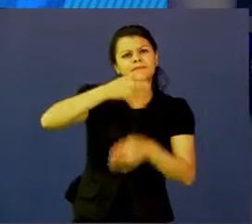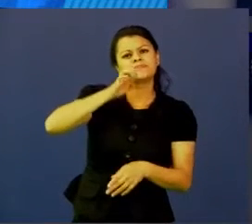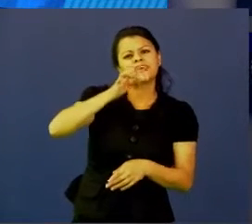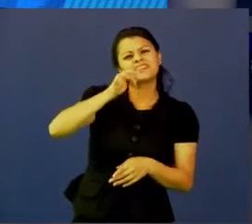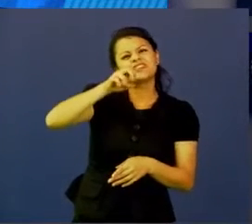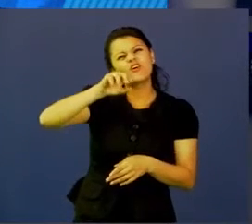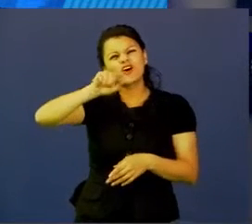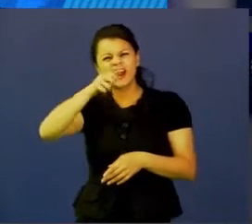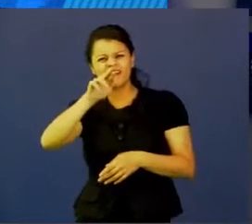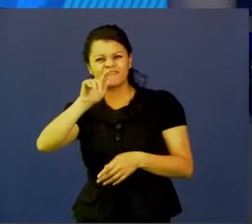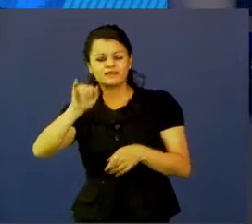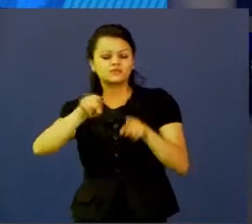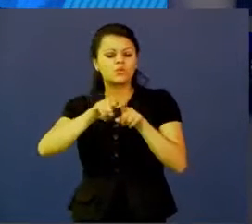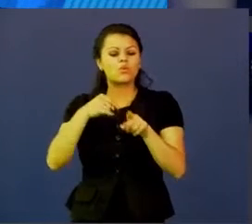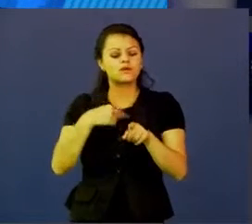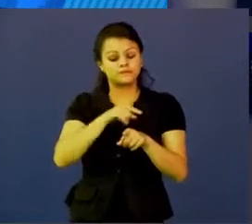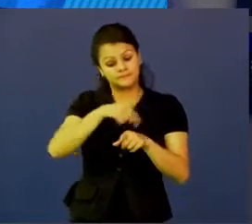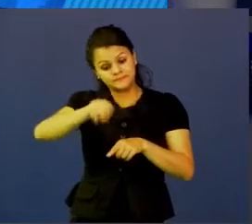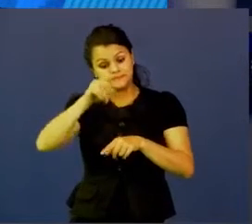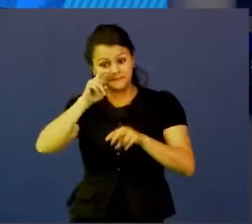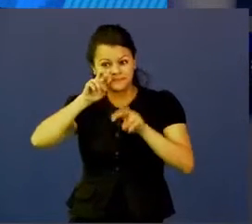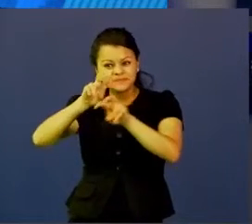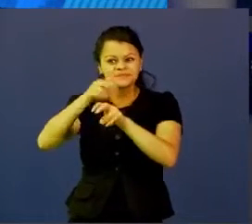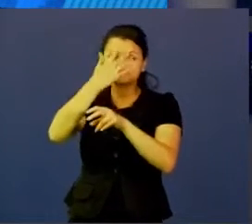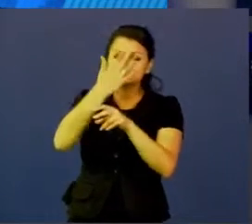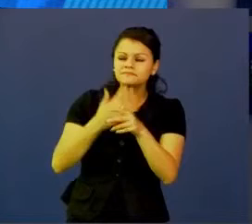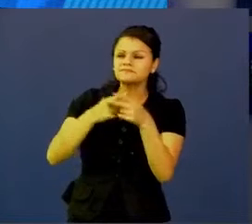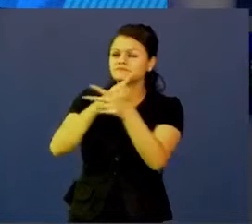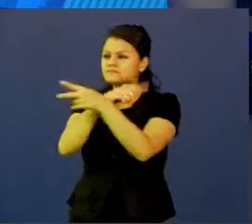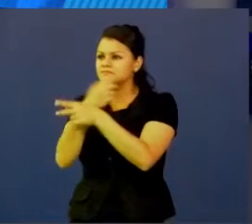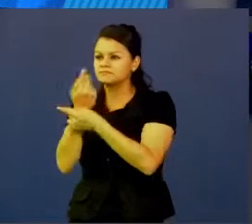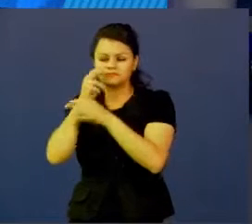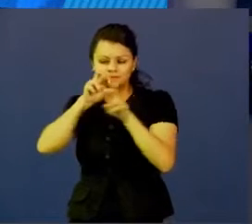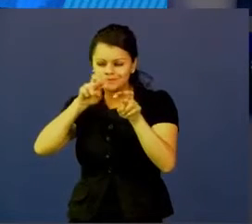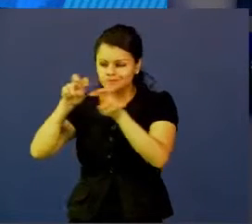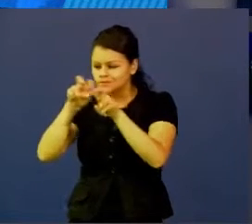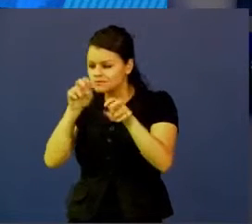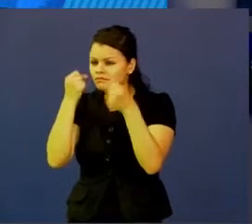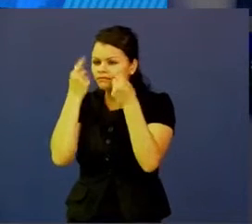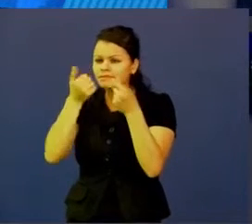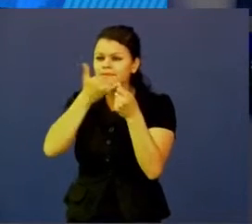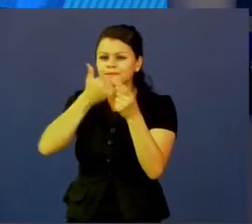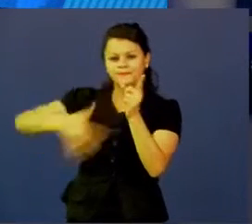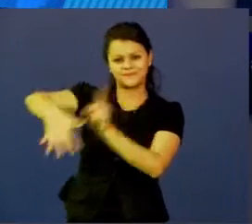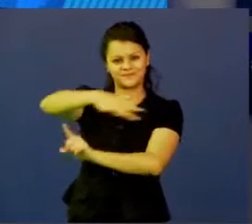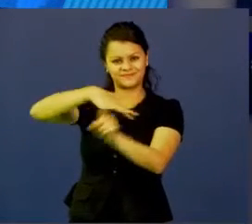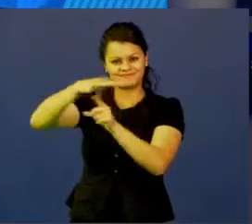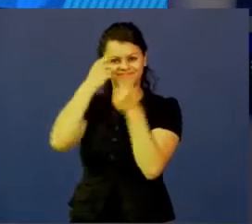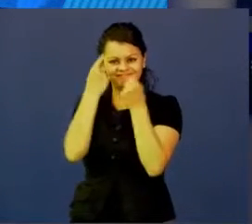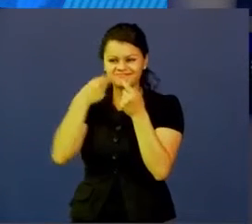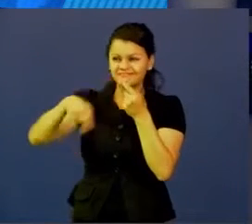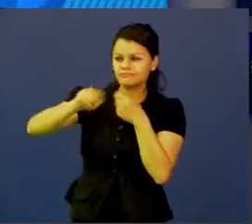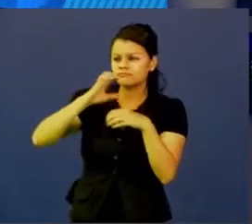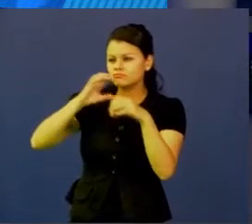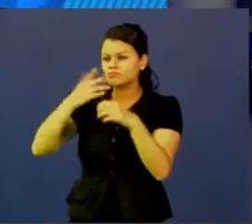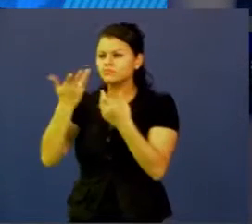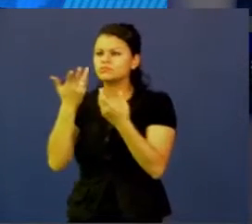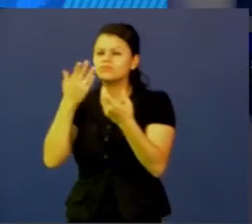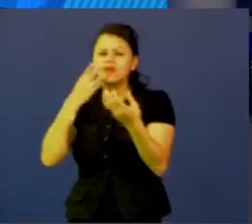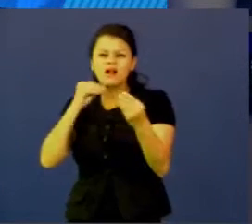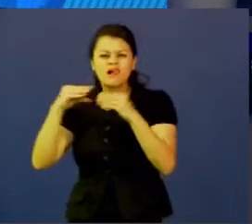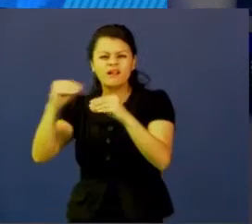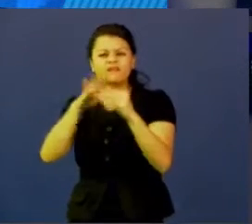redes sociales, entender qué está pasando en el contexto, entender qué comunicaciones y qué conversaciones hay en Facebook, qué